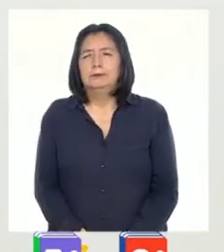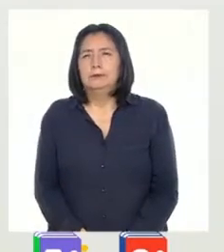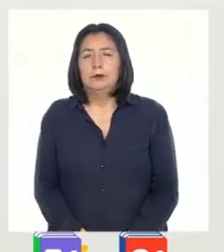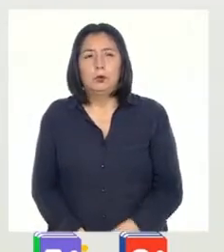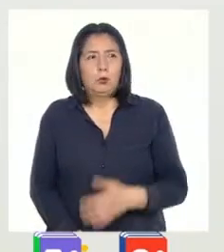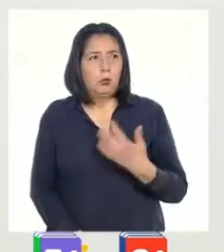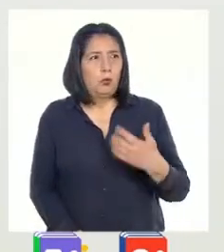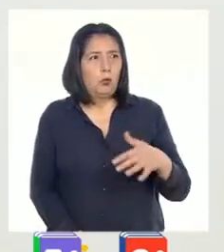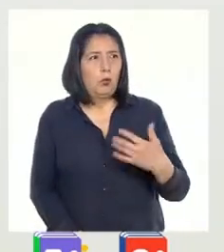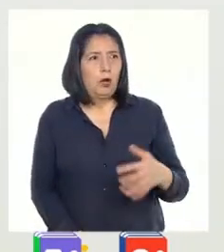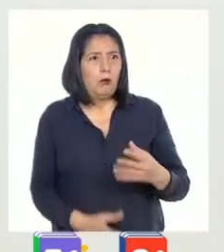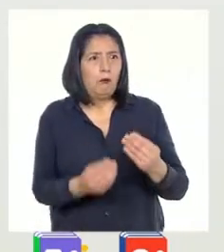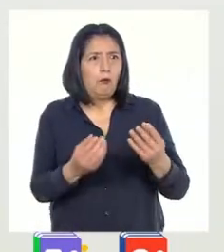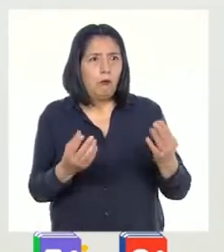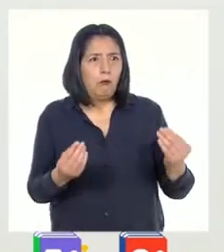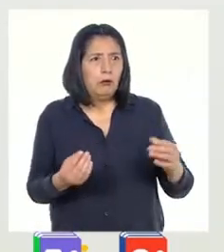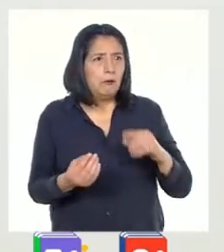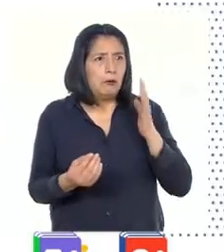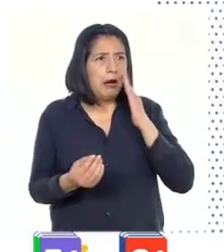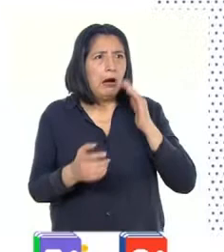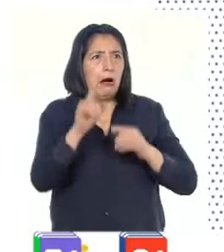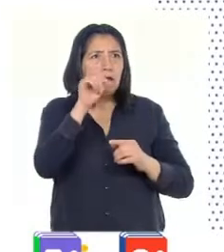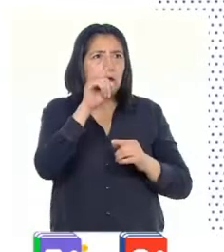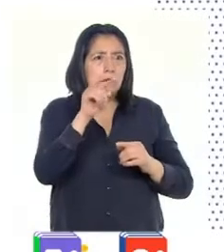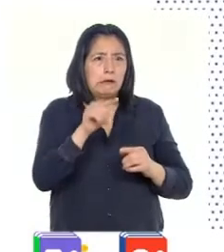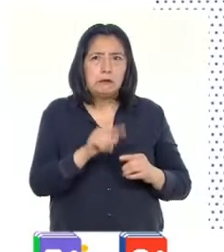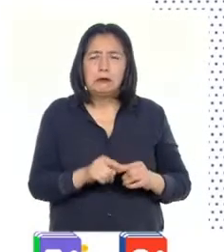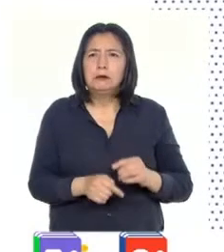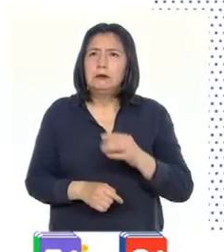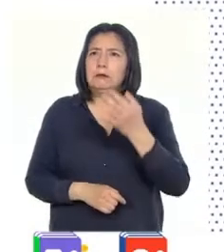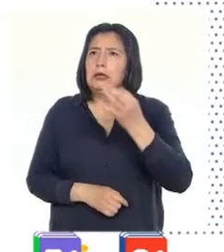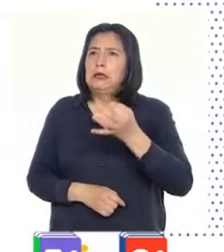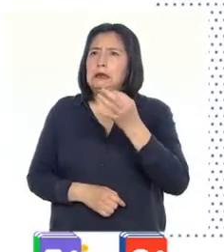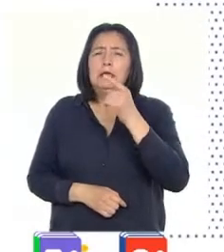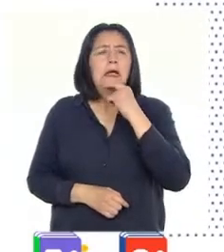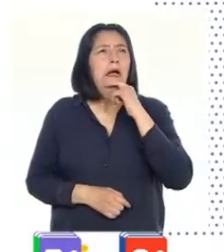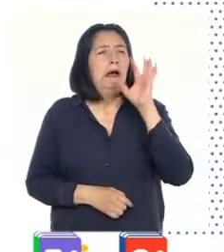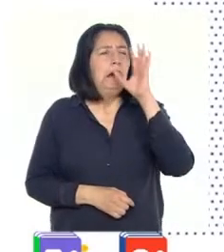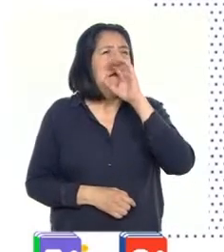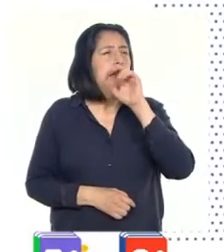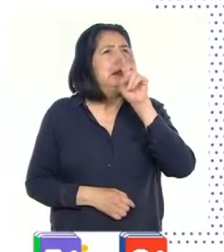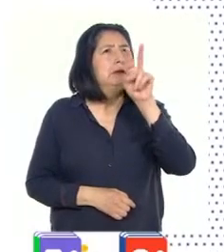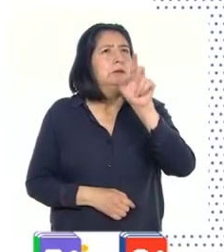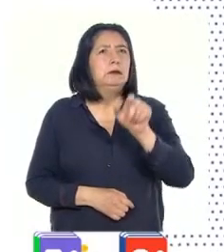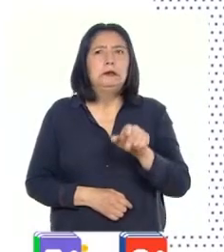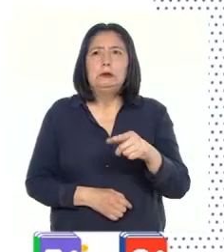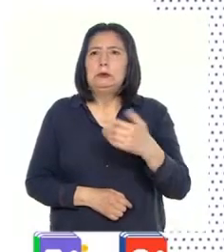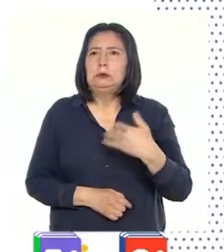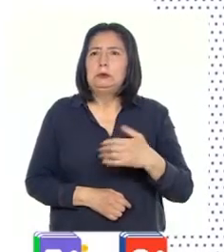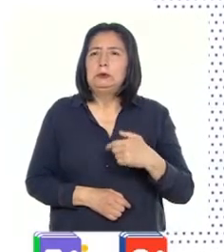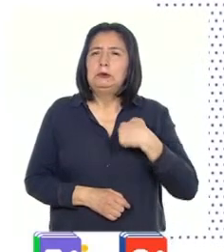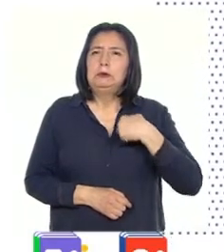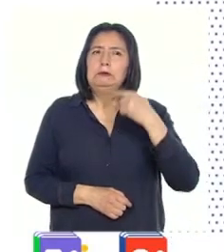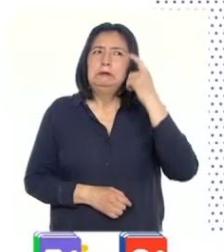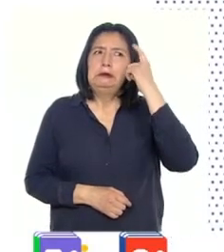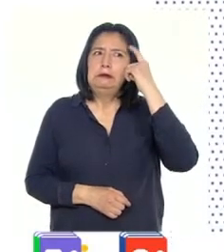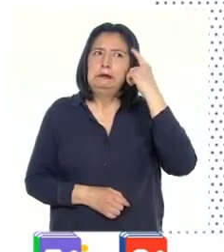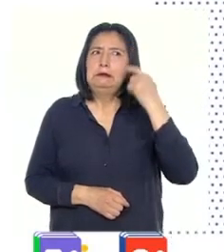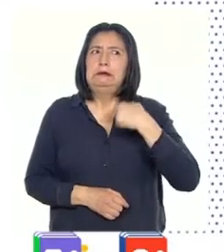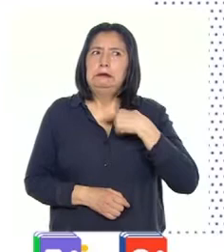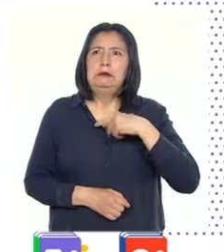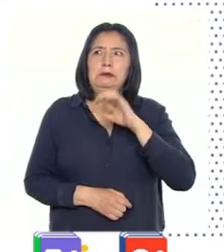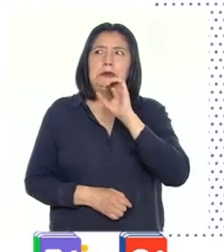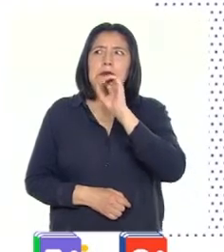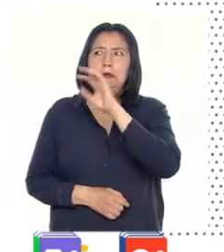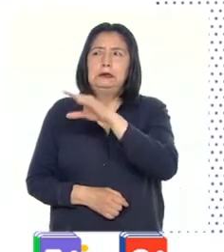¡Guau! Mira cuántas X tiene tu mamá. ¿Verdad? No me había dado cuenta. Estoy pensando que voy a